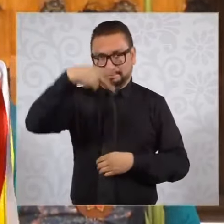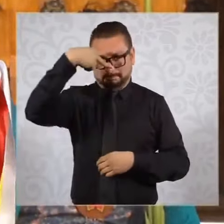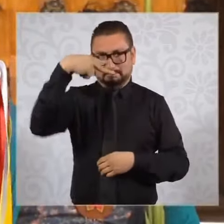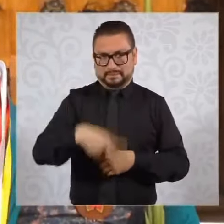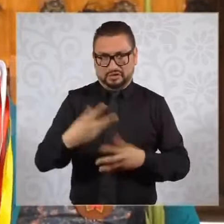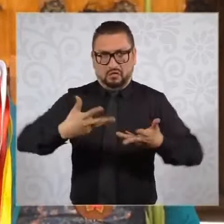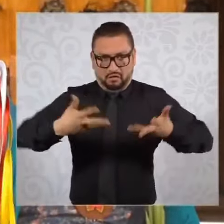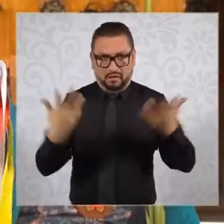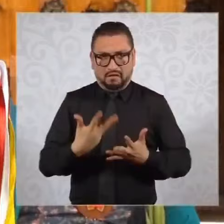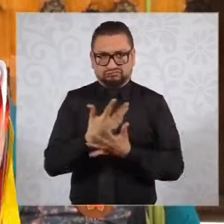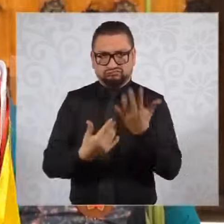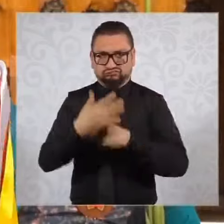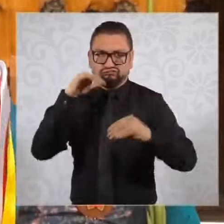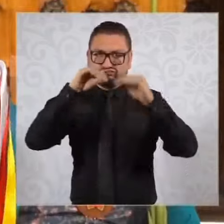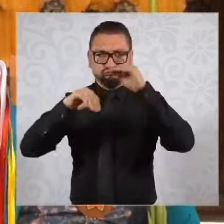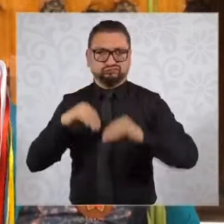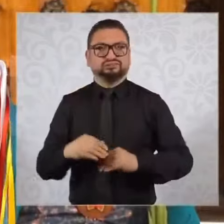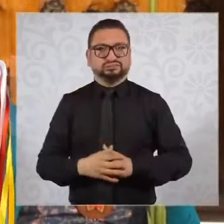país.